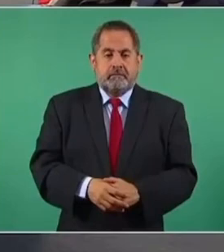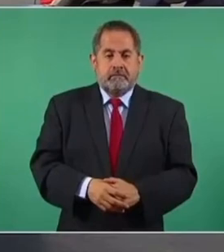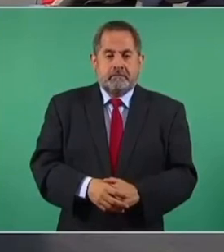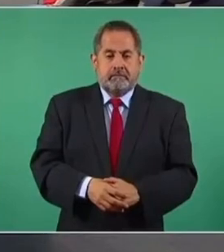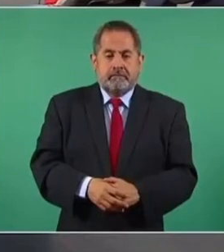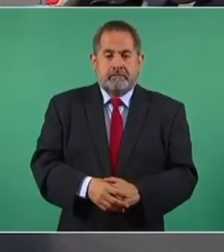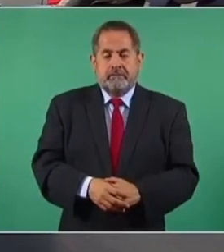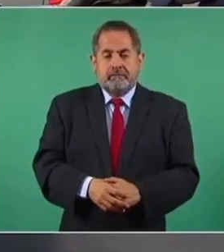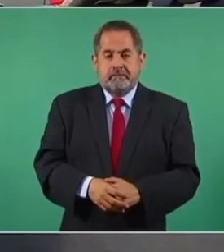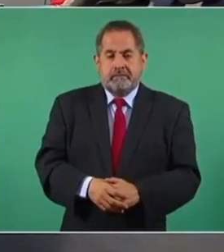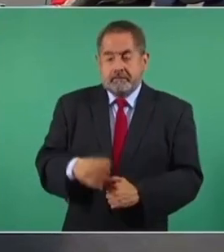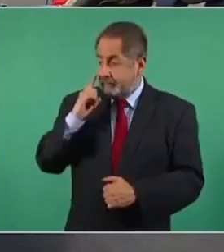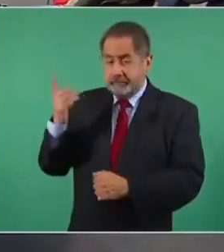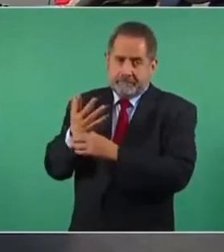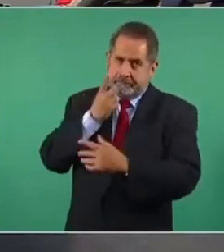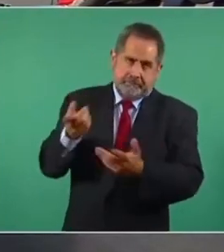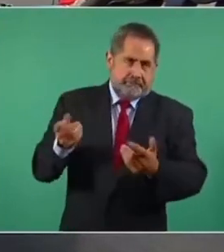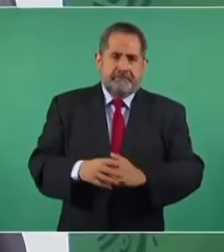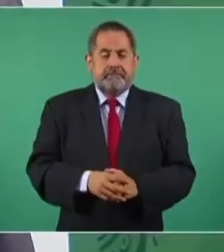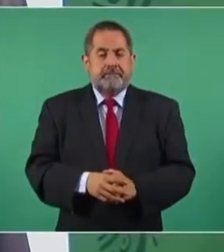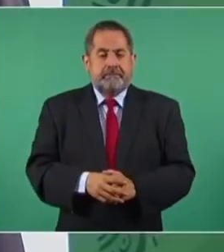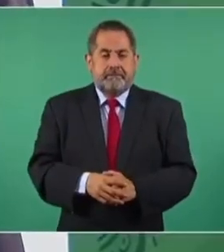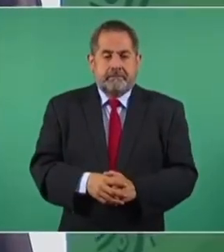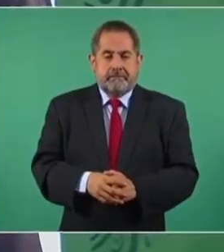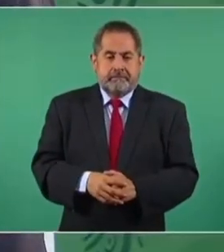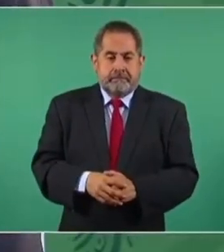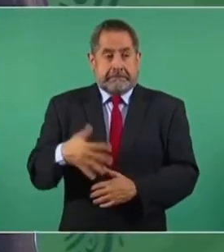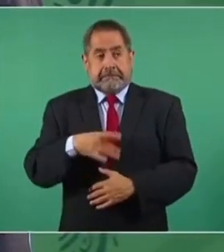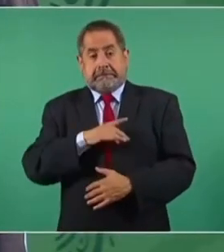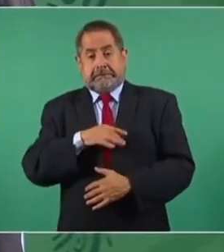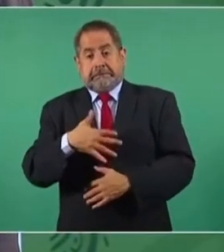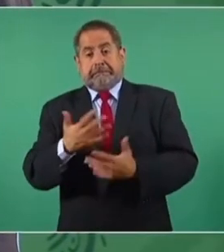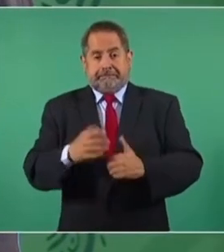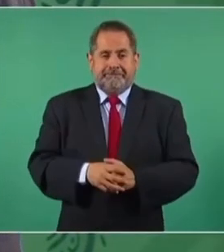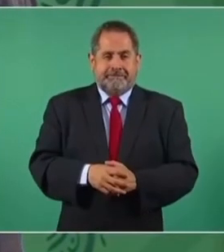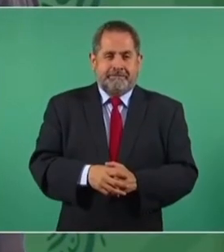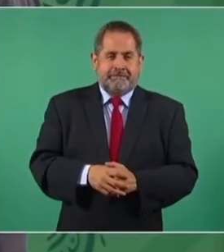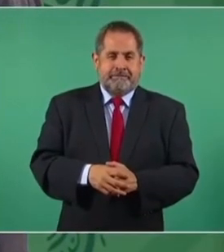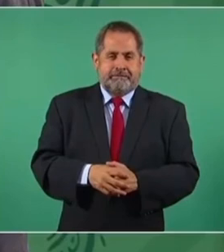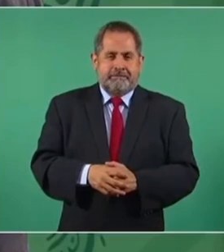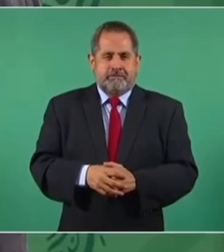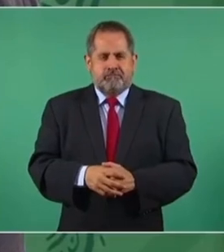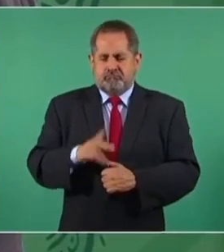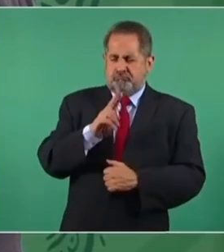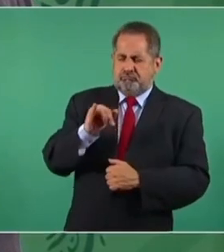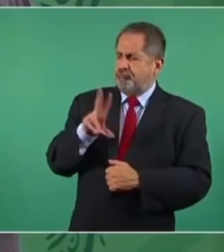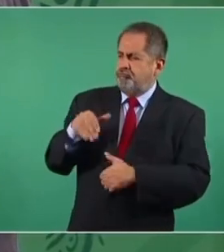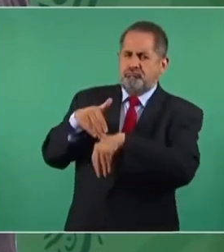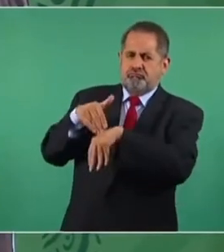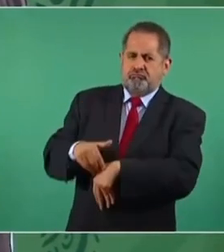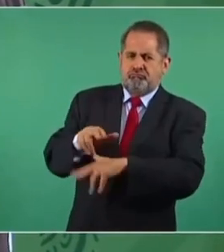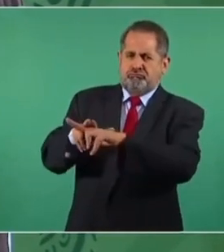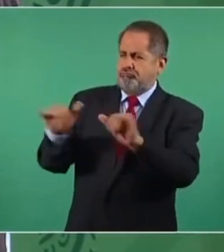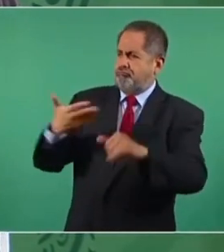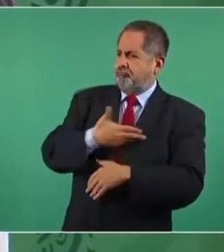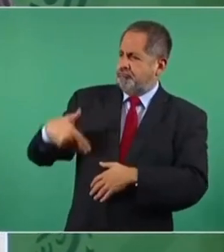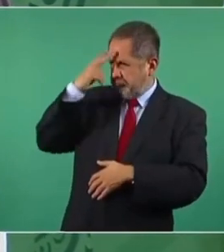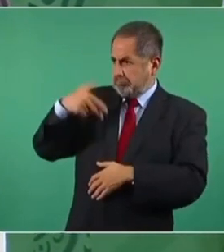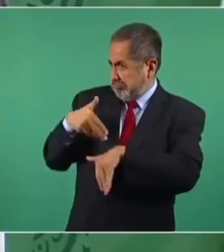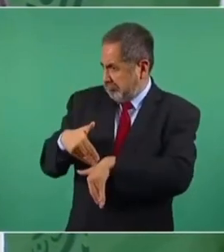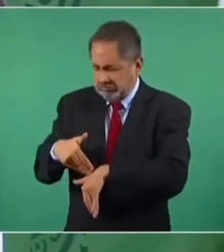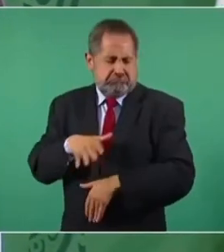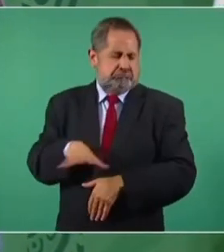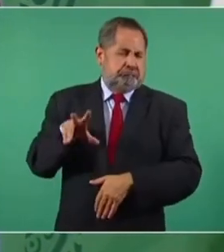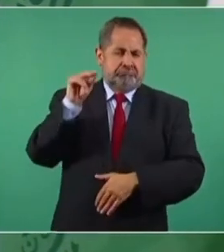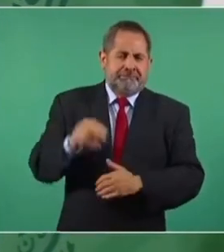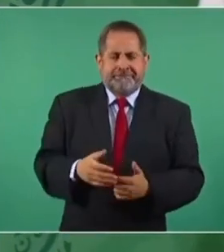Producción. Mire lo que dijo. Ahí nanita. En el PRI no obedecemos a ningún presidente de la República.